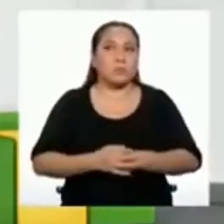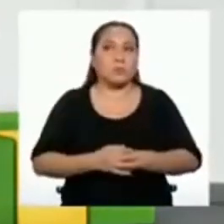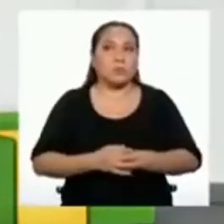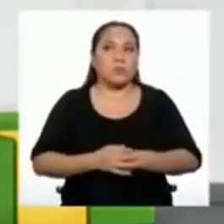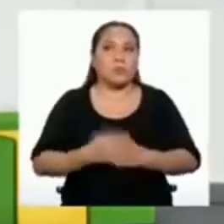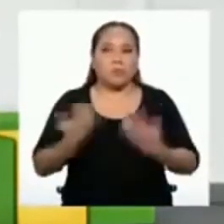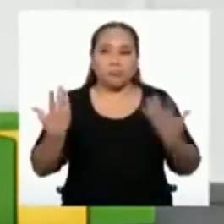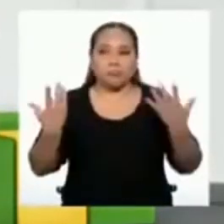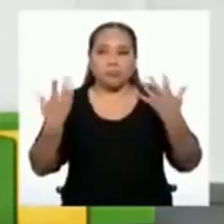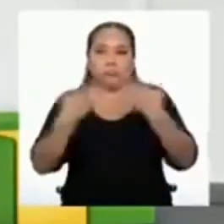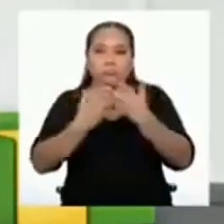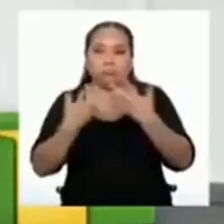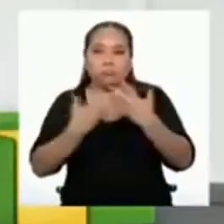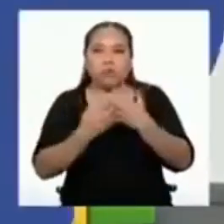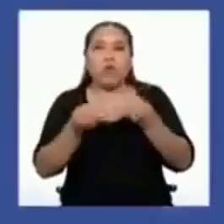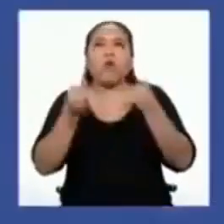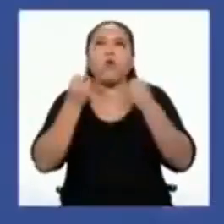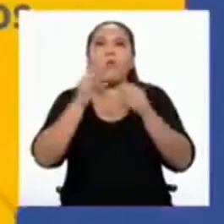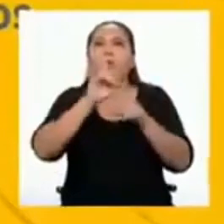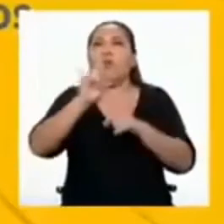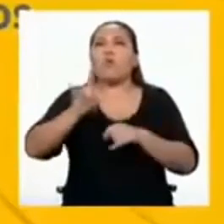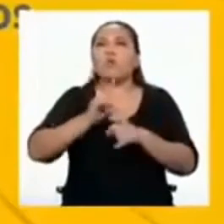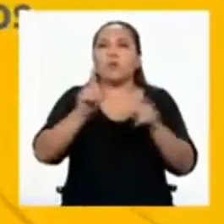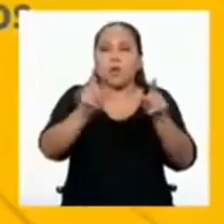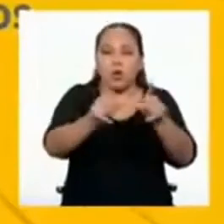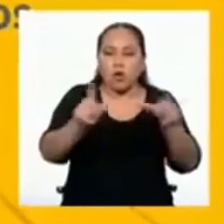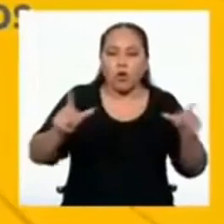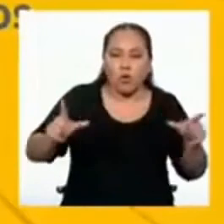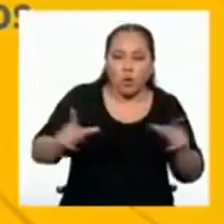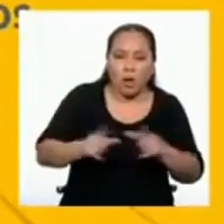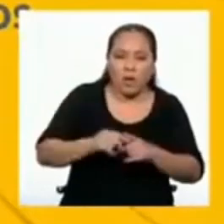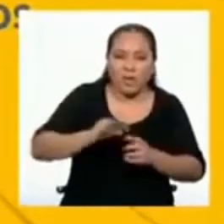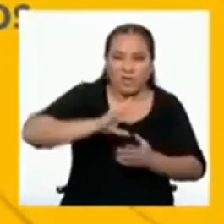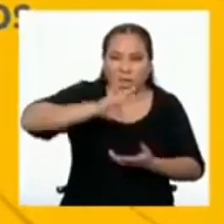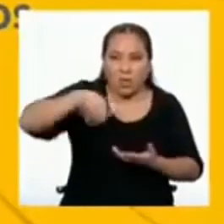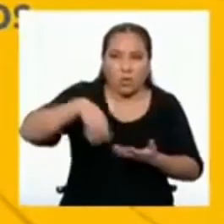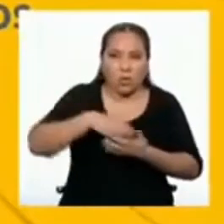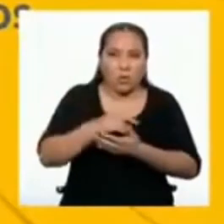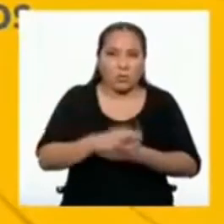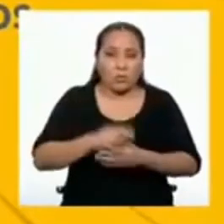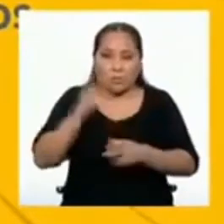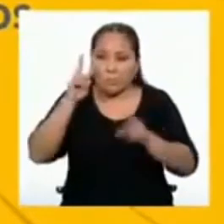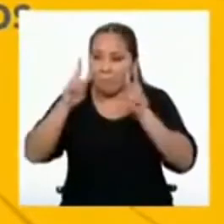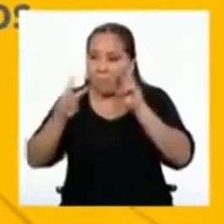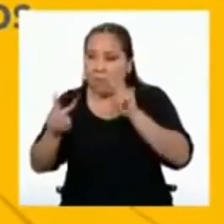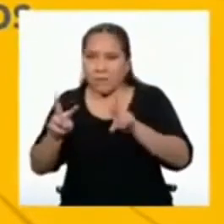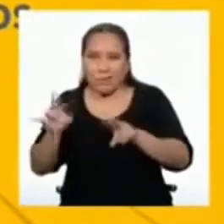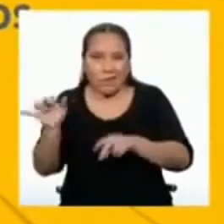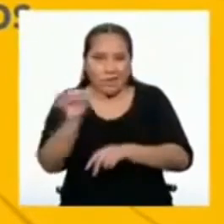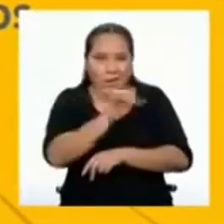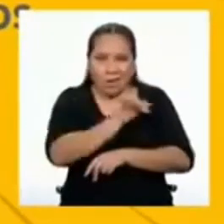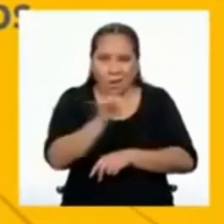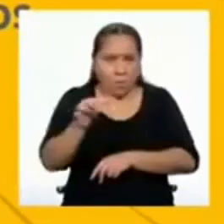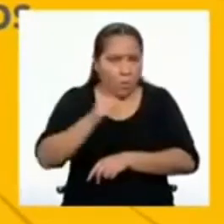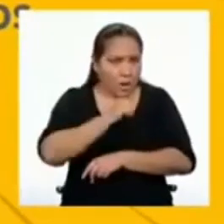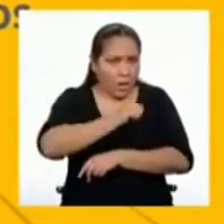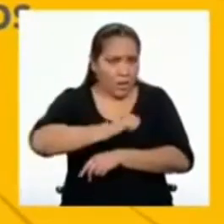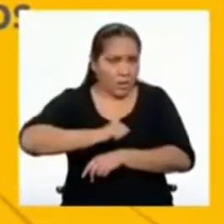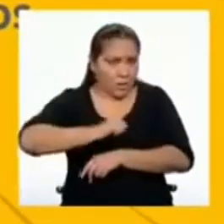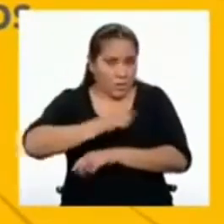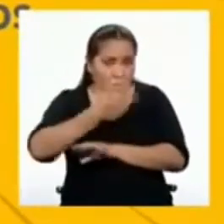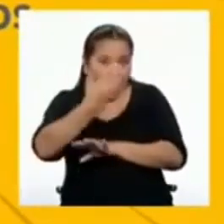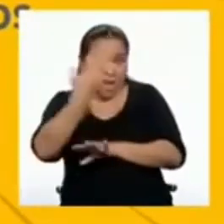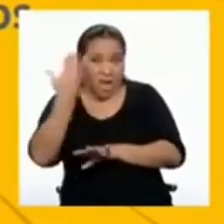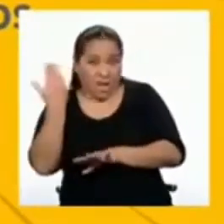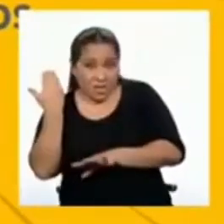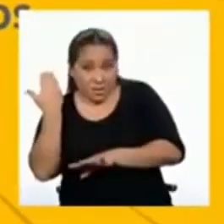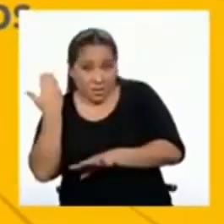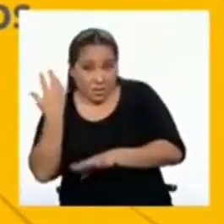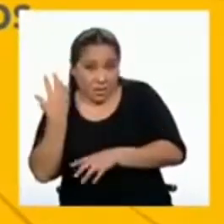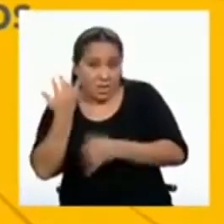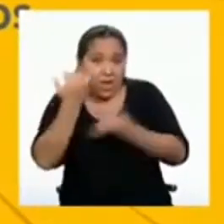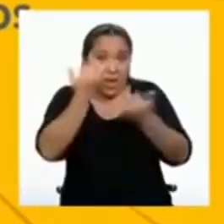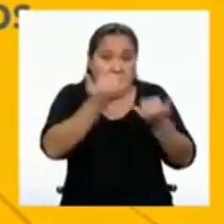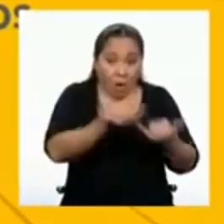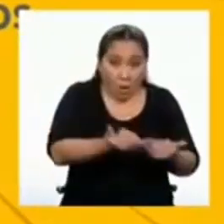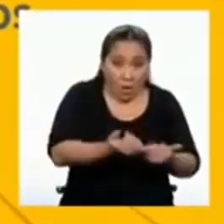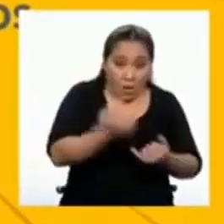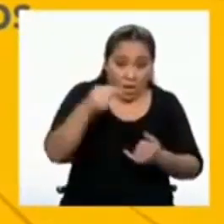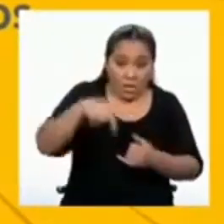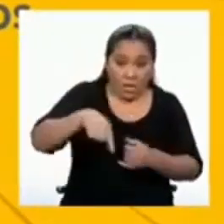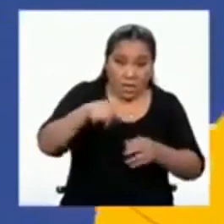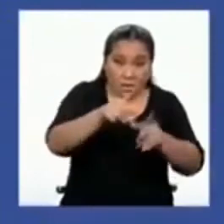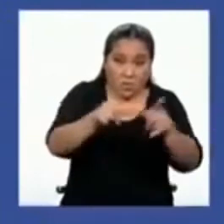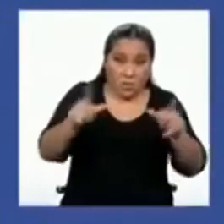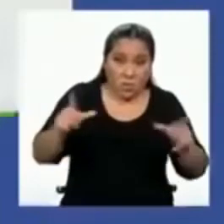en relación al uso de espacios públicos. ¿Observas el mismo tipo de comportamiento que observabas antes en cuanto al uso de esos